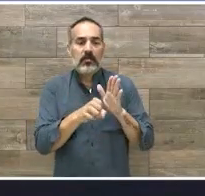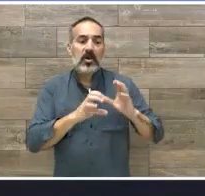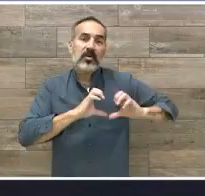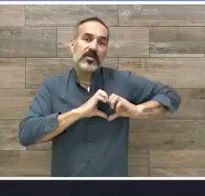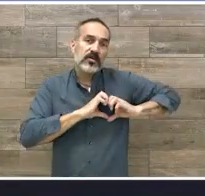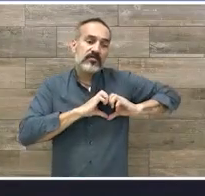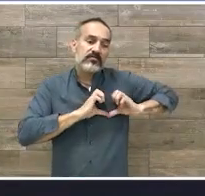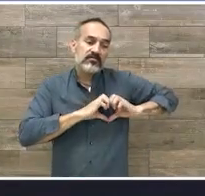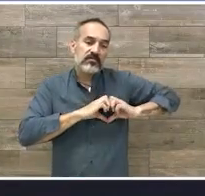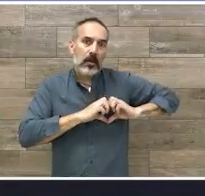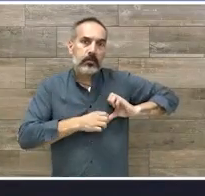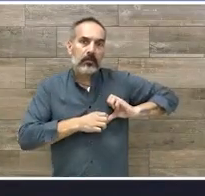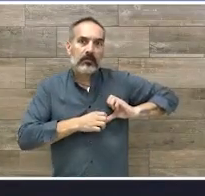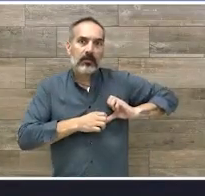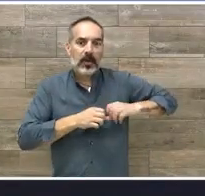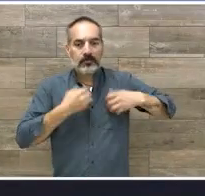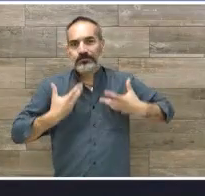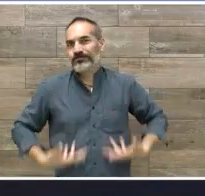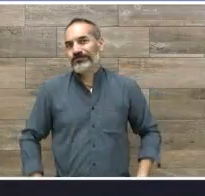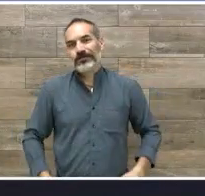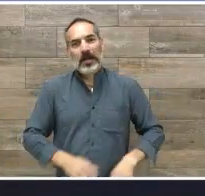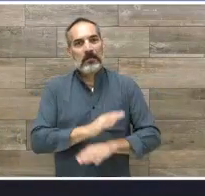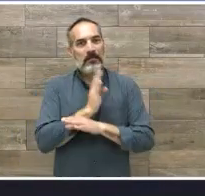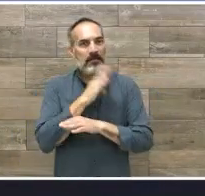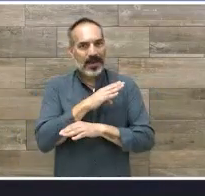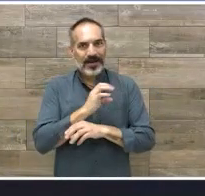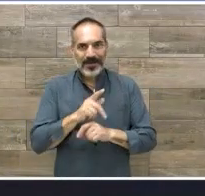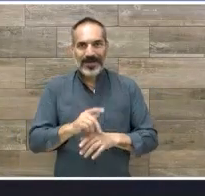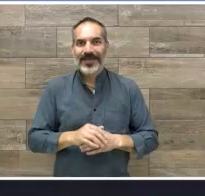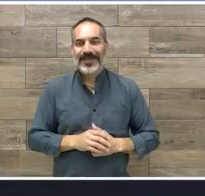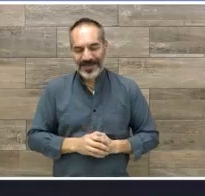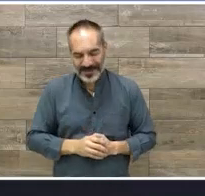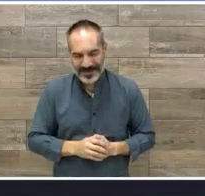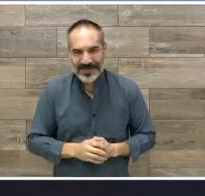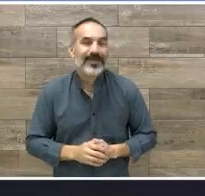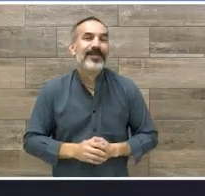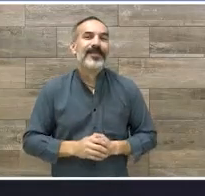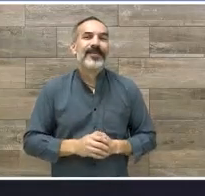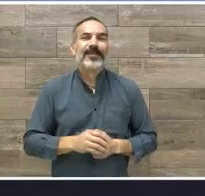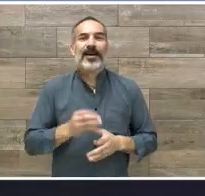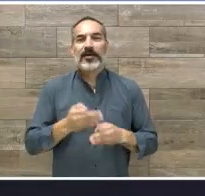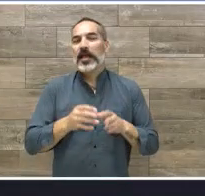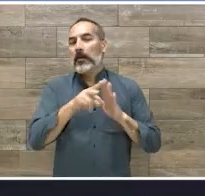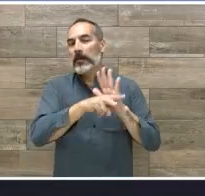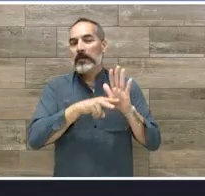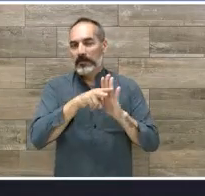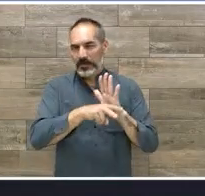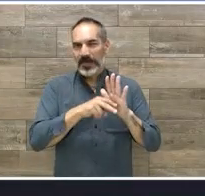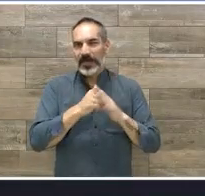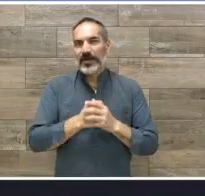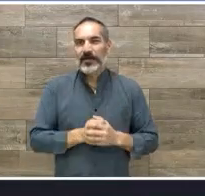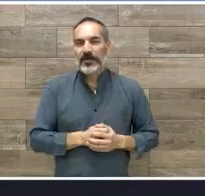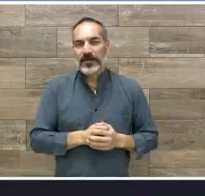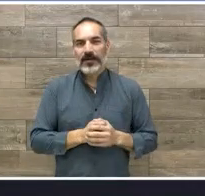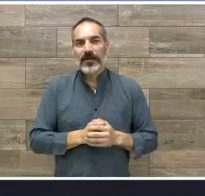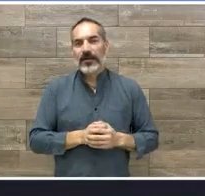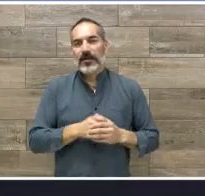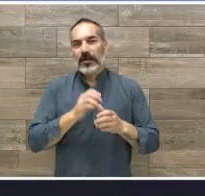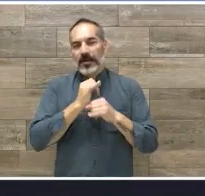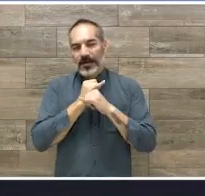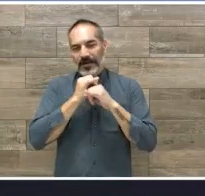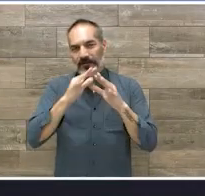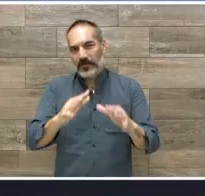en todo nuestro organismo. Vamos a nuestra cápsula de Entérate a ver parte de la información que